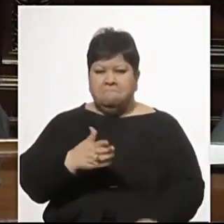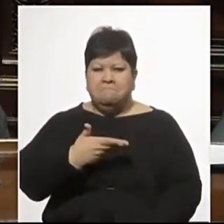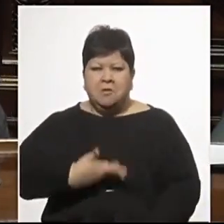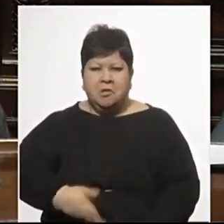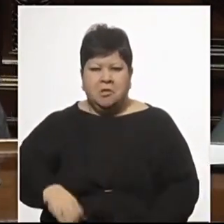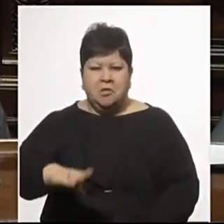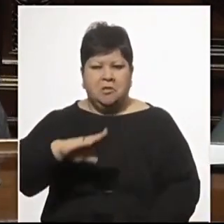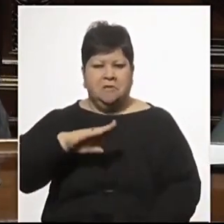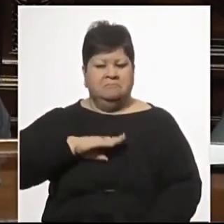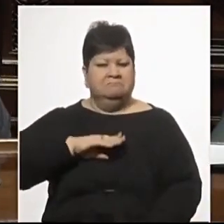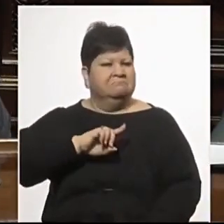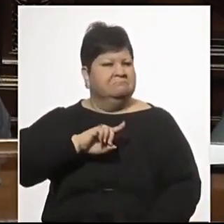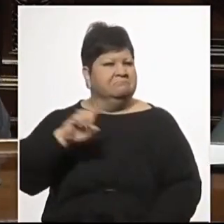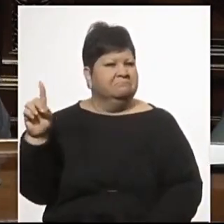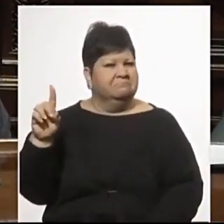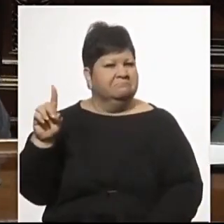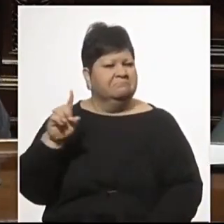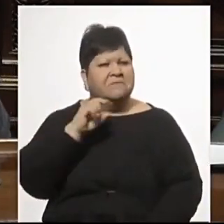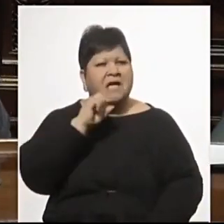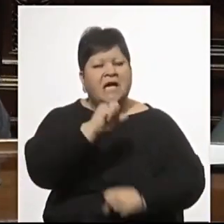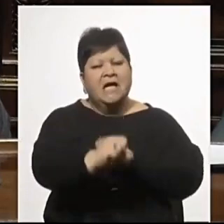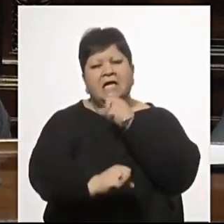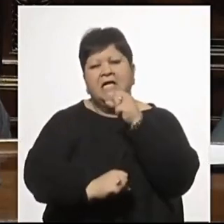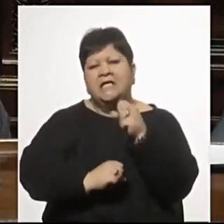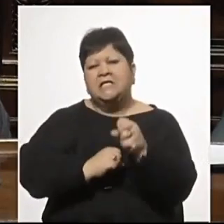a lo largo de los años.